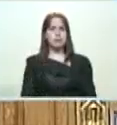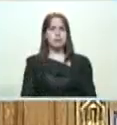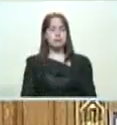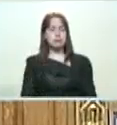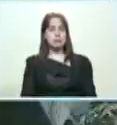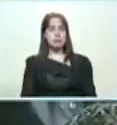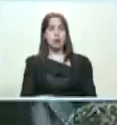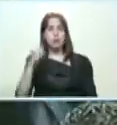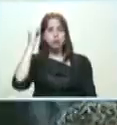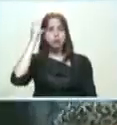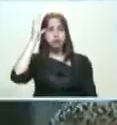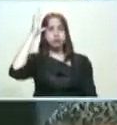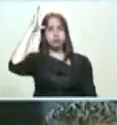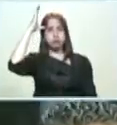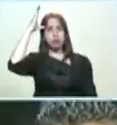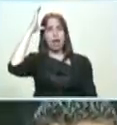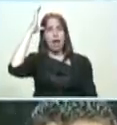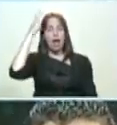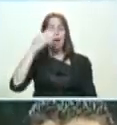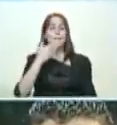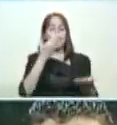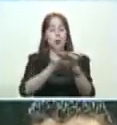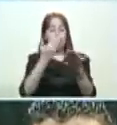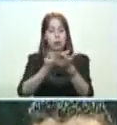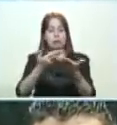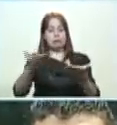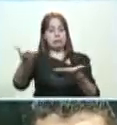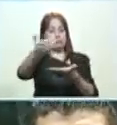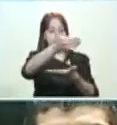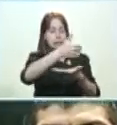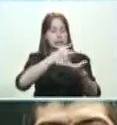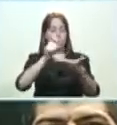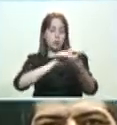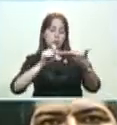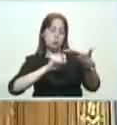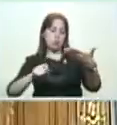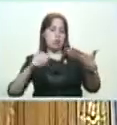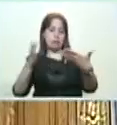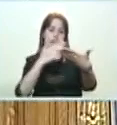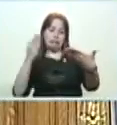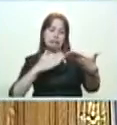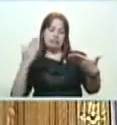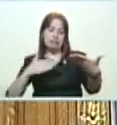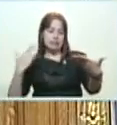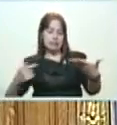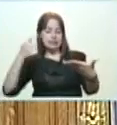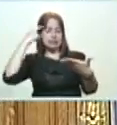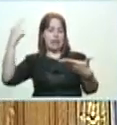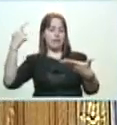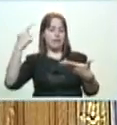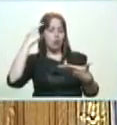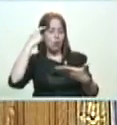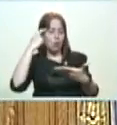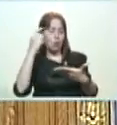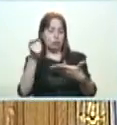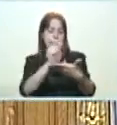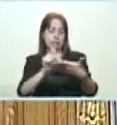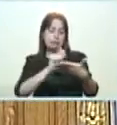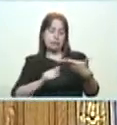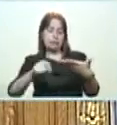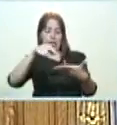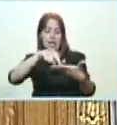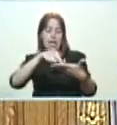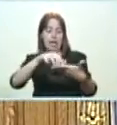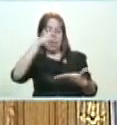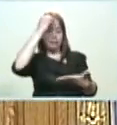Seamos capaces de recoger las propuestas de los eruditos, de los sabios, de los estudiosos. Seamos capaces de